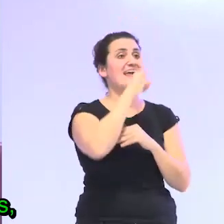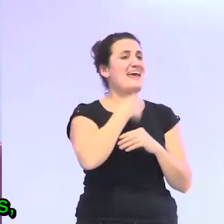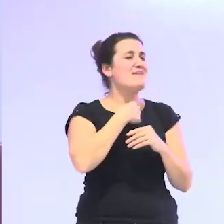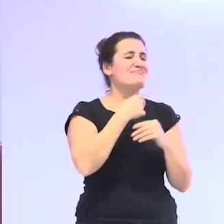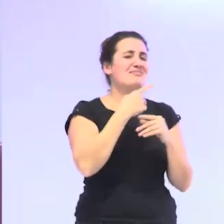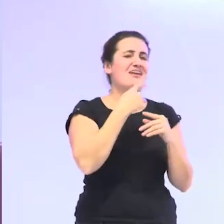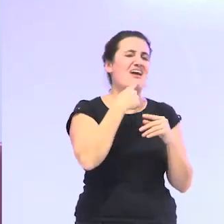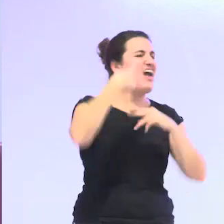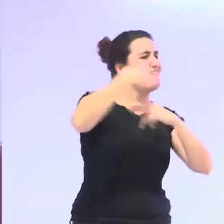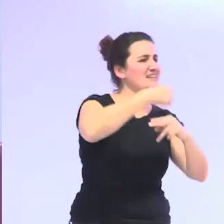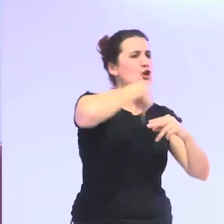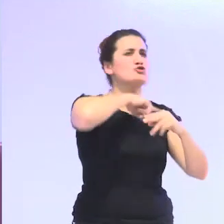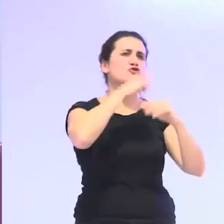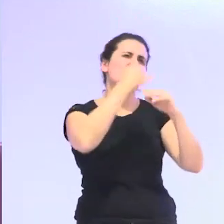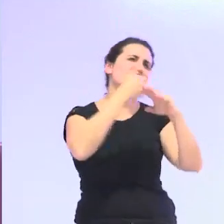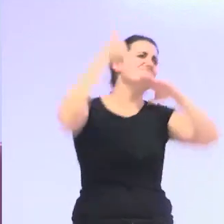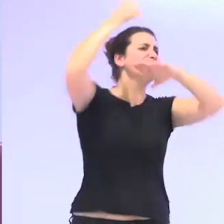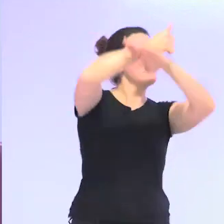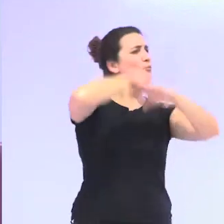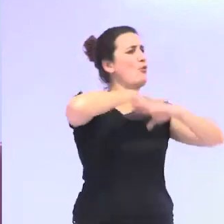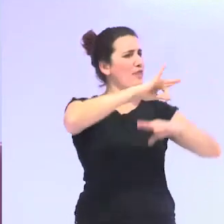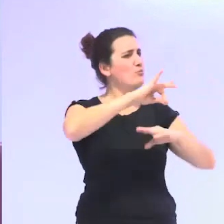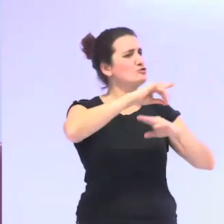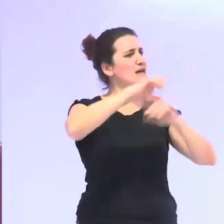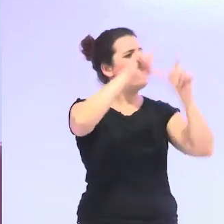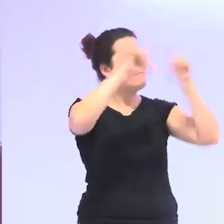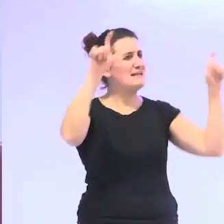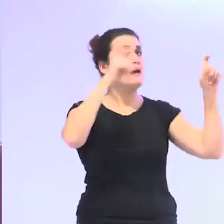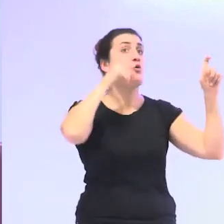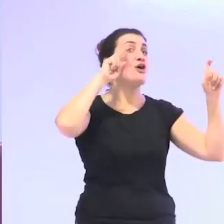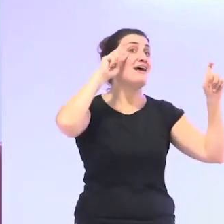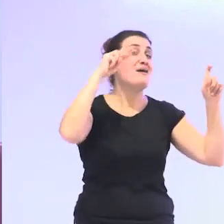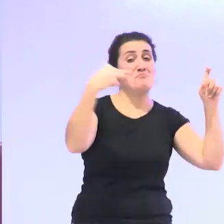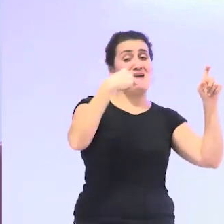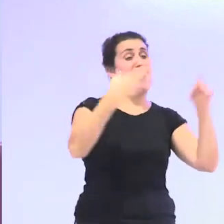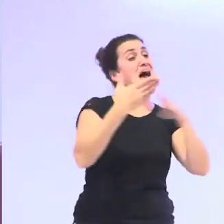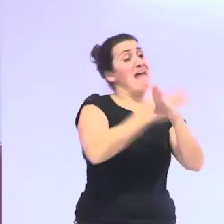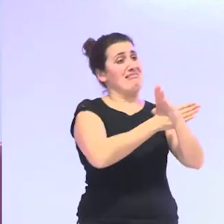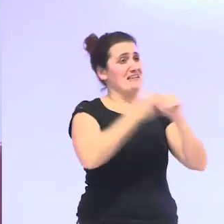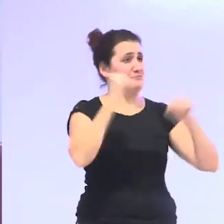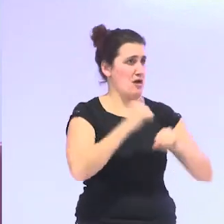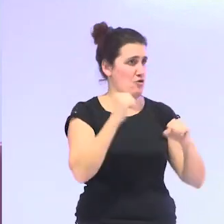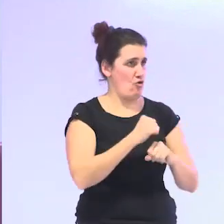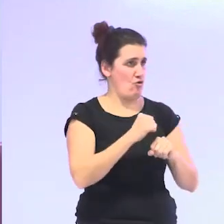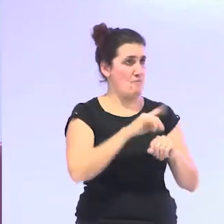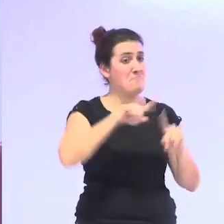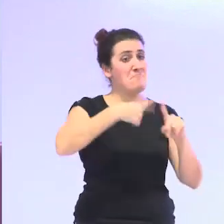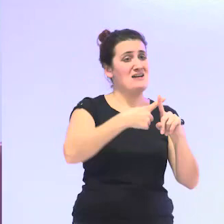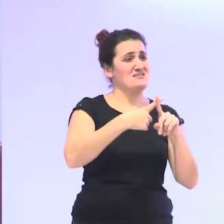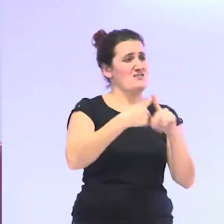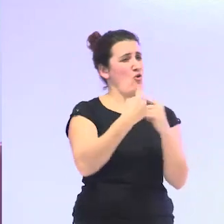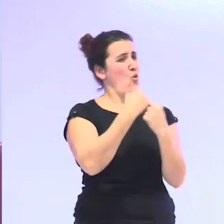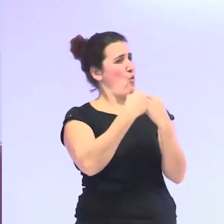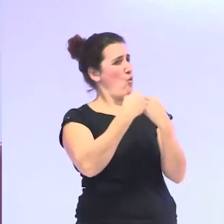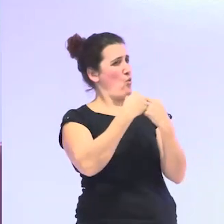empresas que nos hace que se nos vea mayores a edades más tempranas y que se nos juzgue muchos más por nuestra